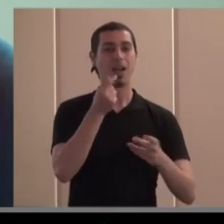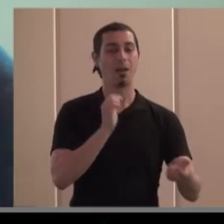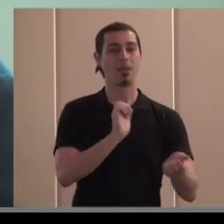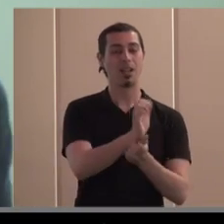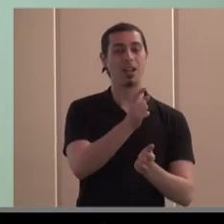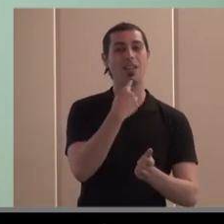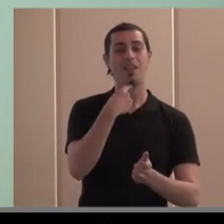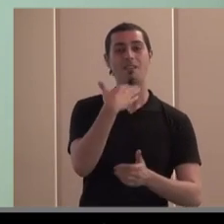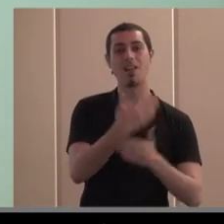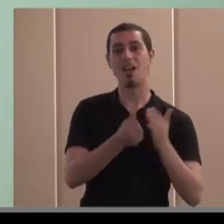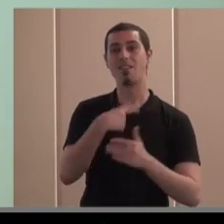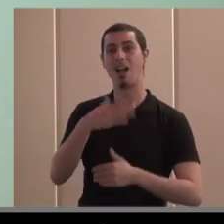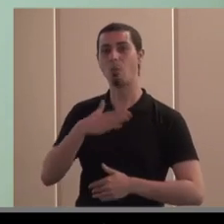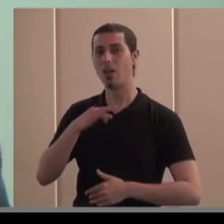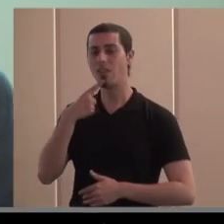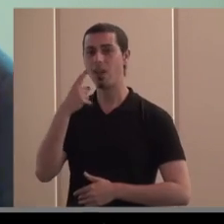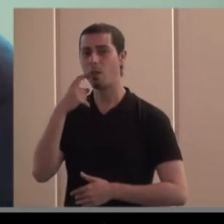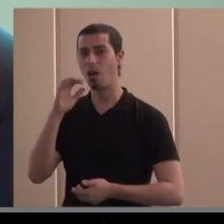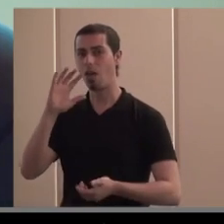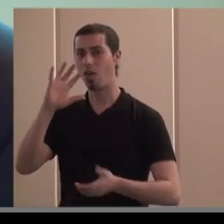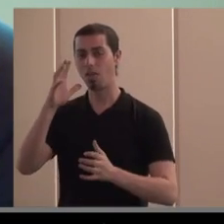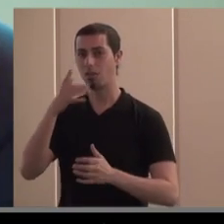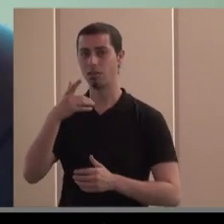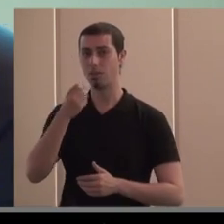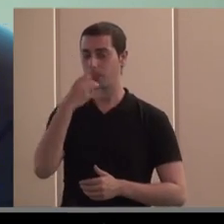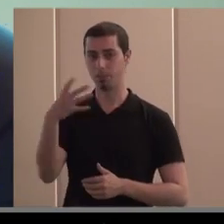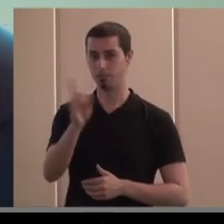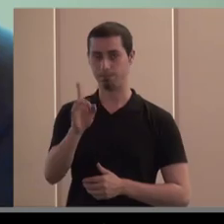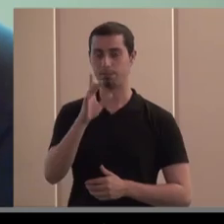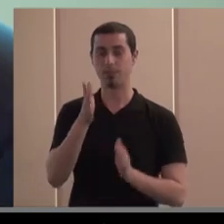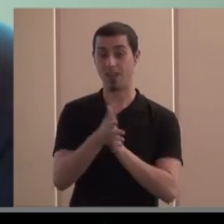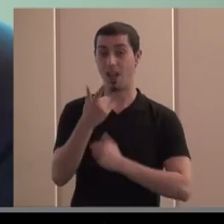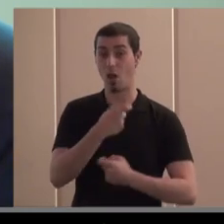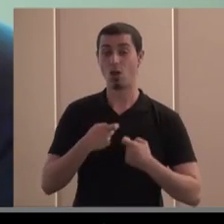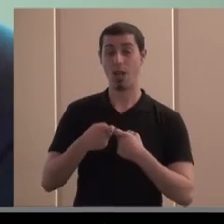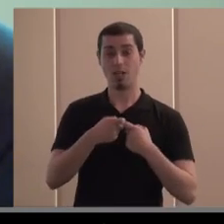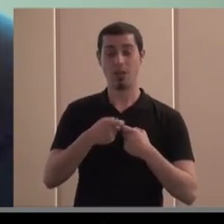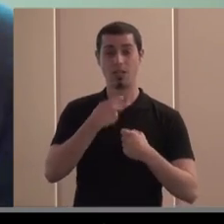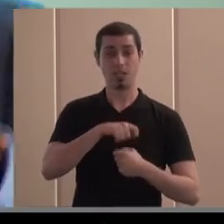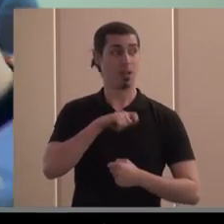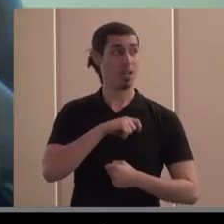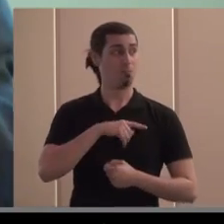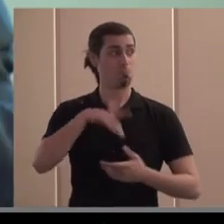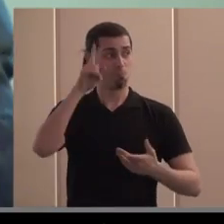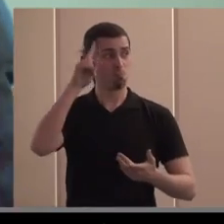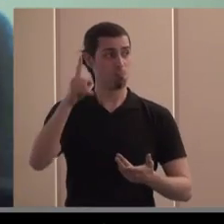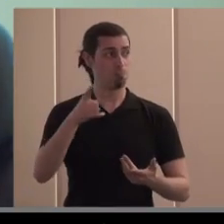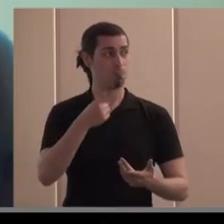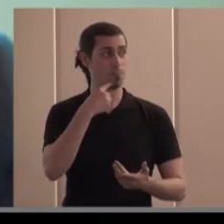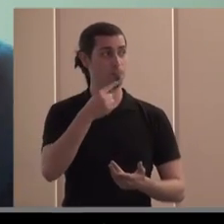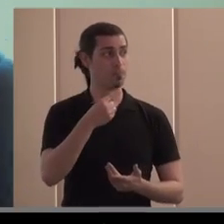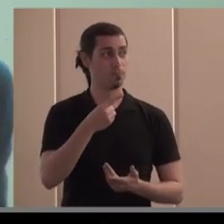decir que las empresas de capitales son un desastre pero aquí basta con que haya una cooperativa determinada que falla y no sé qué y me dicen que es